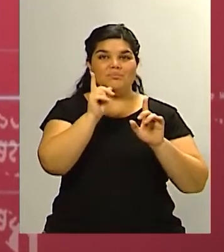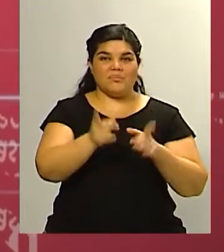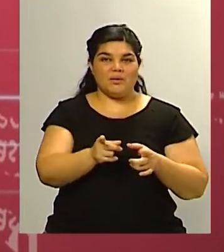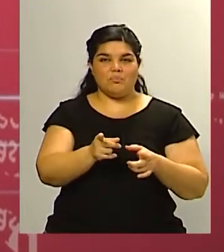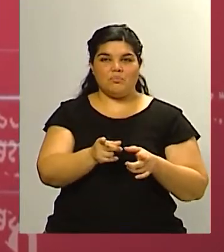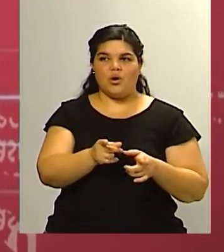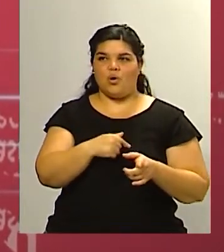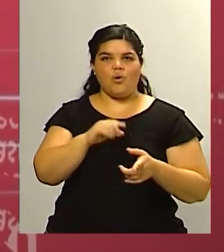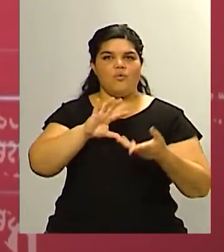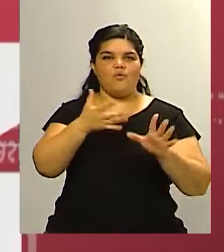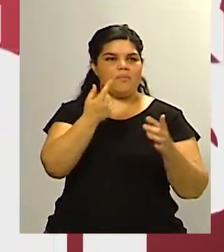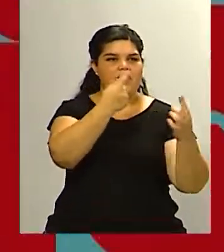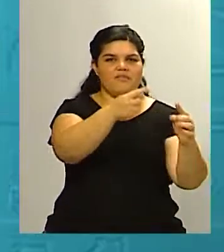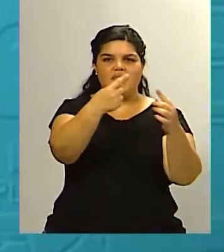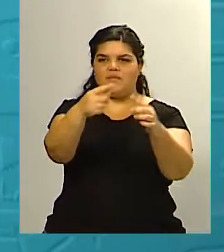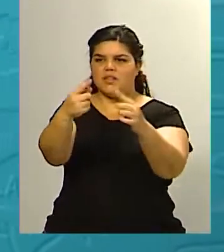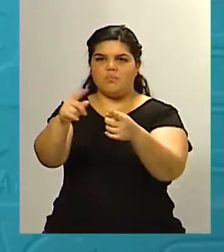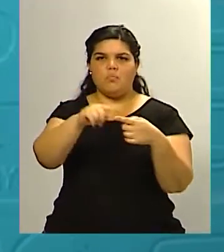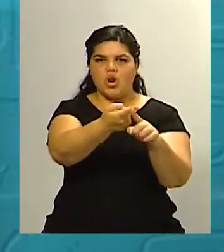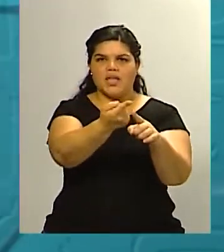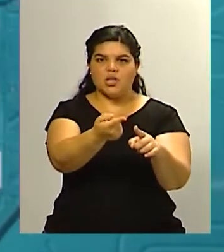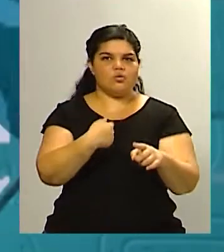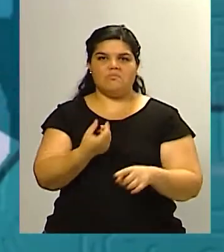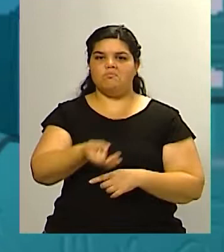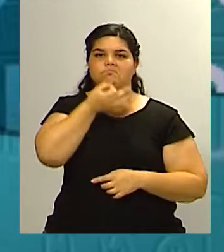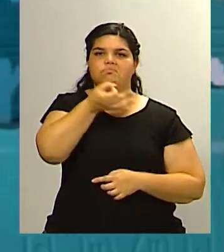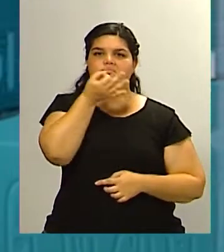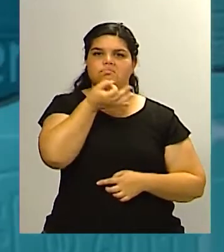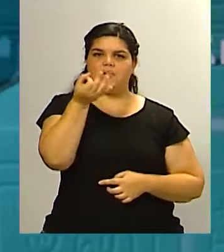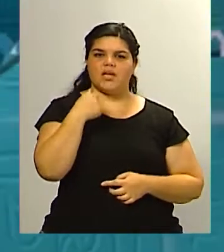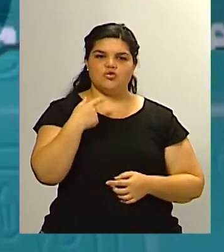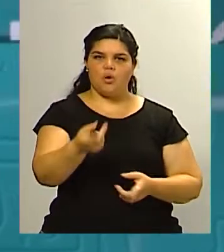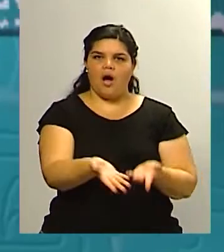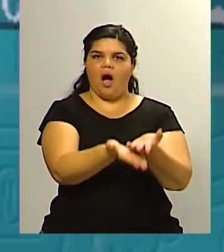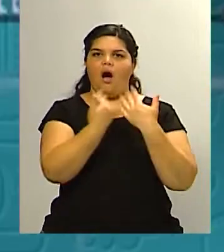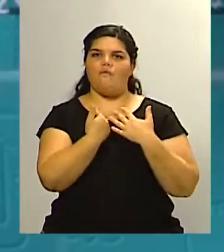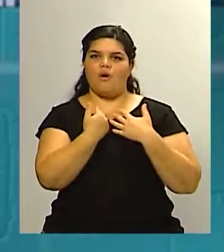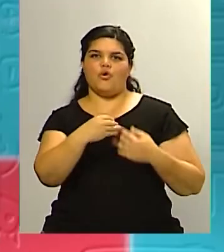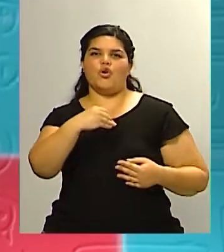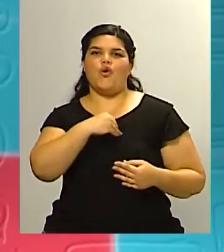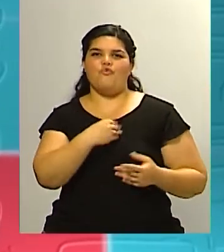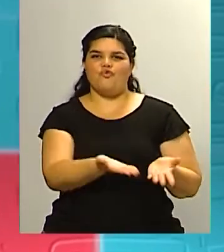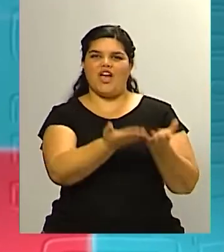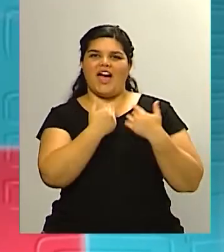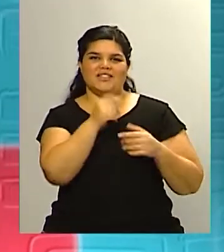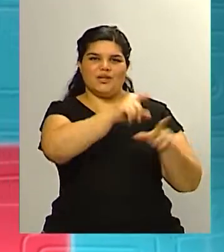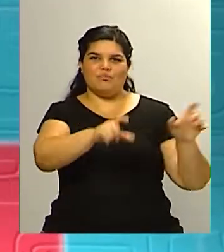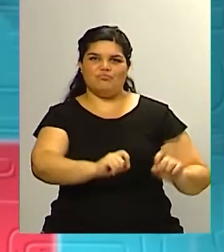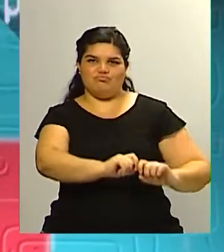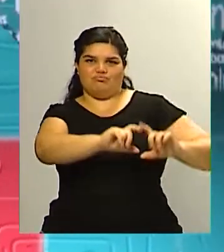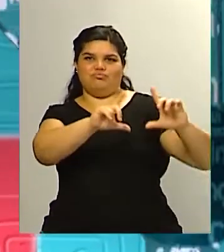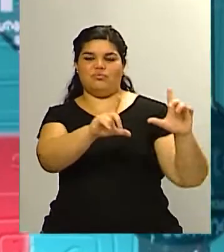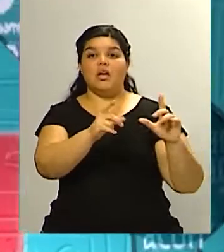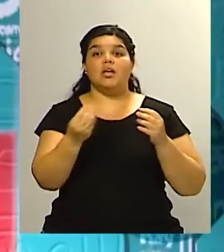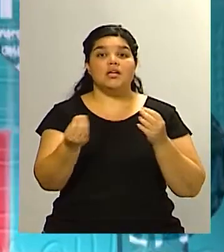la casta política ese discurso le viene muy bien ¿por qué? porque la Argentina ha tenido dos gobiernos consecutivos de